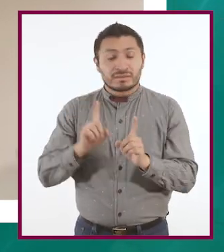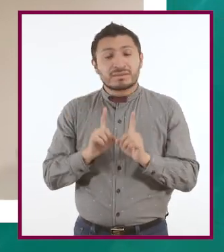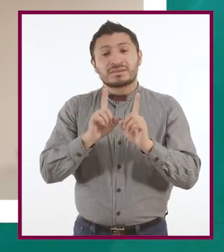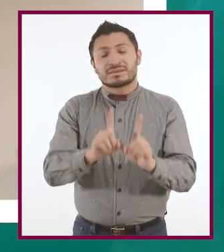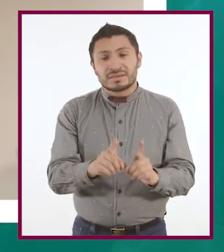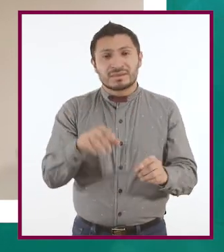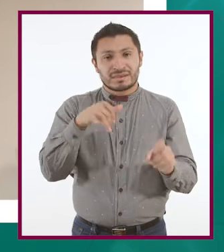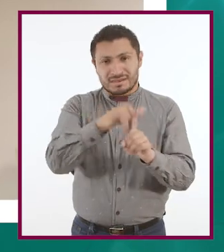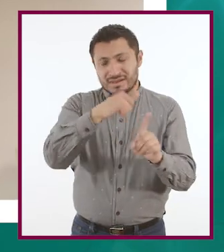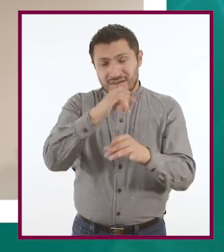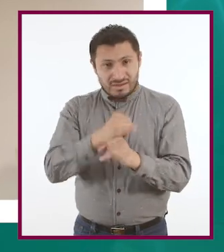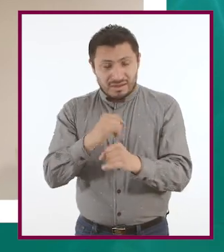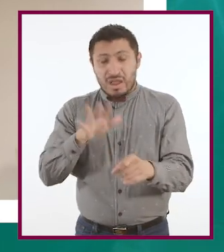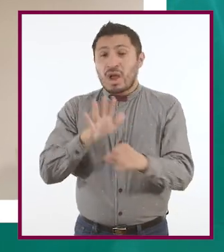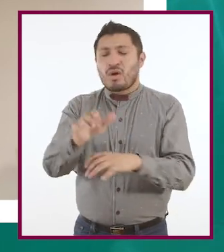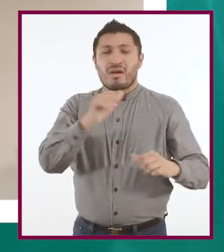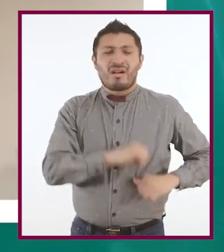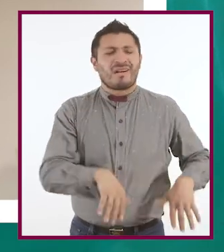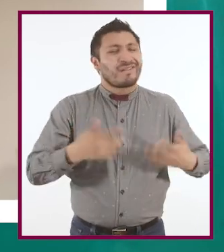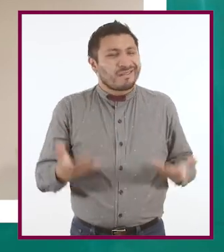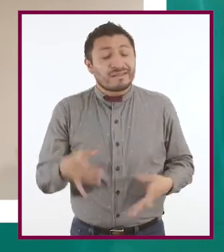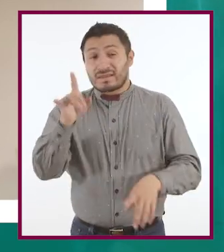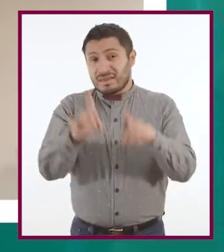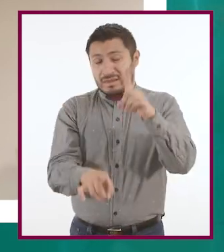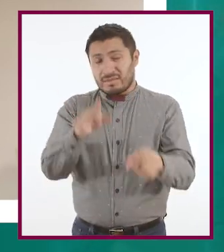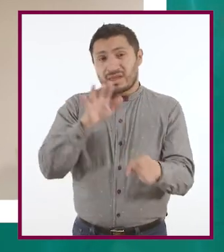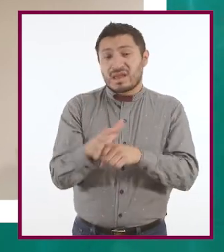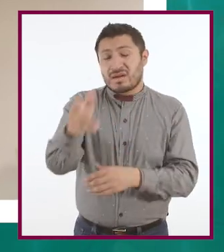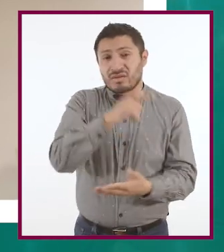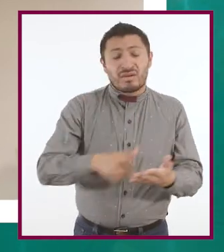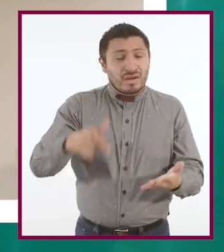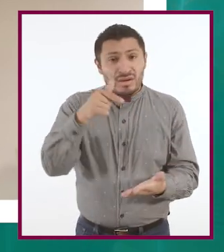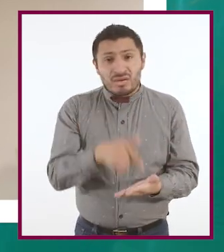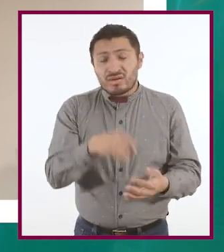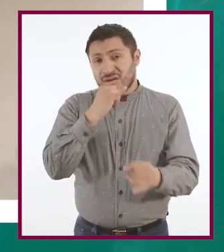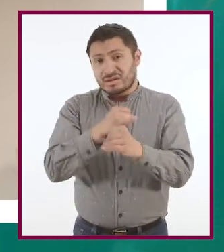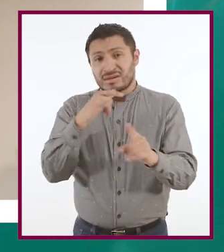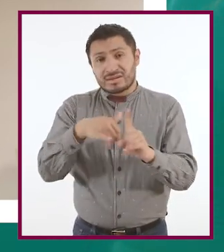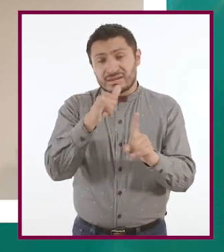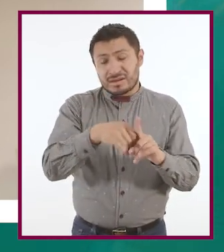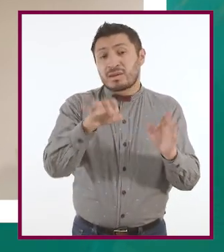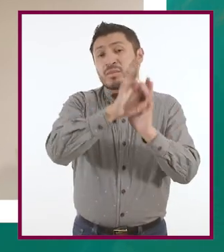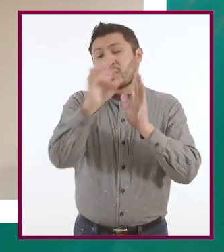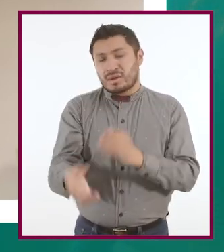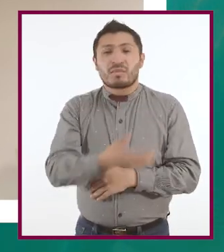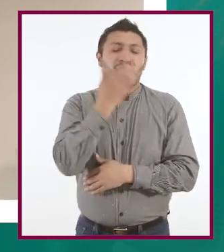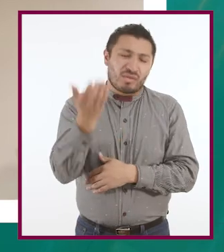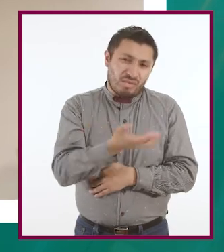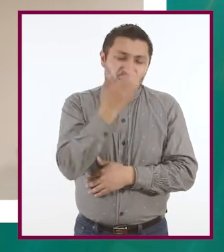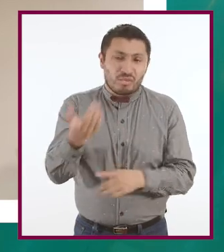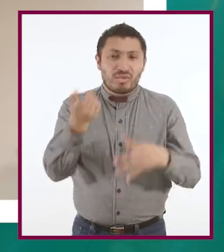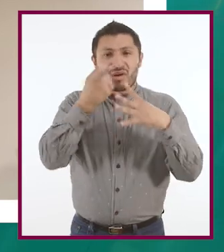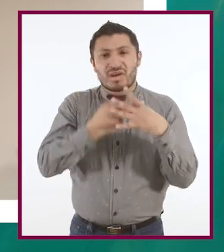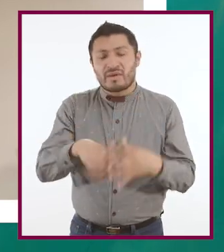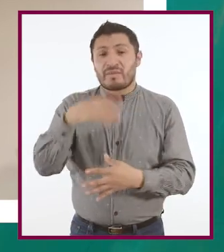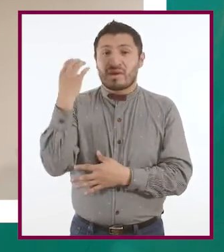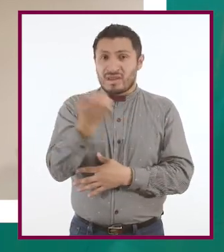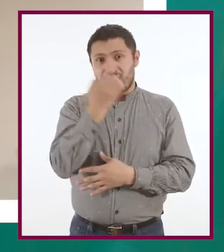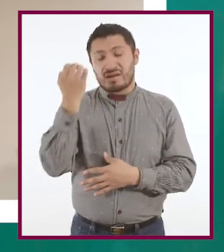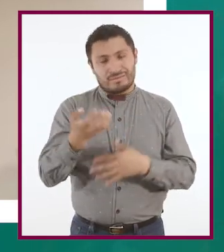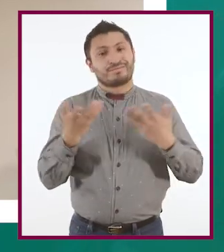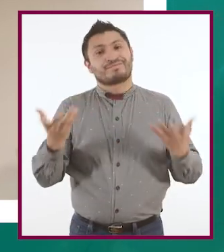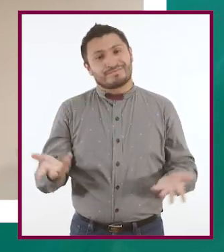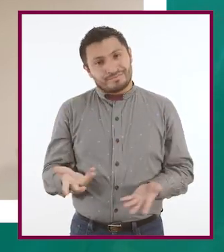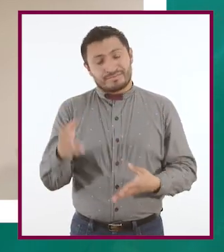ciberbullying. ¿Qué tipo de autoridades? Dependiendo de en dónde se dio el ciberbullying. Por ejemplo, es común que el ciberbullying comience en la escuela.